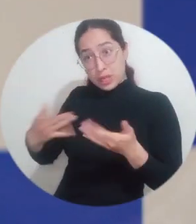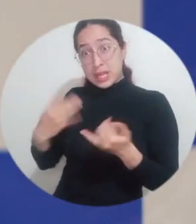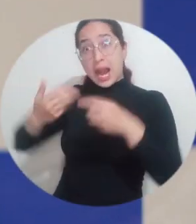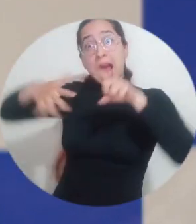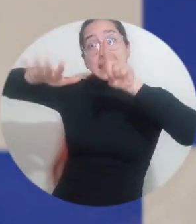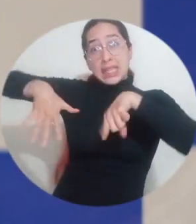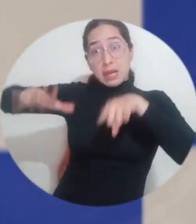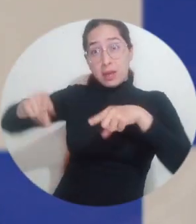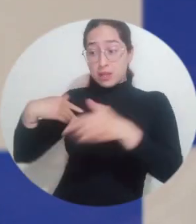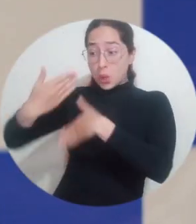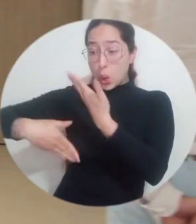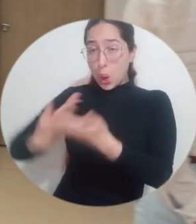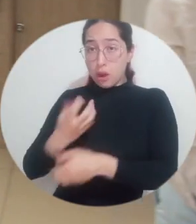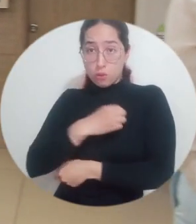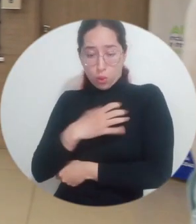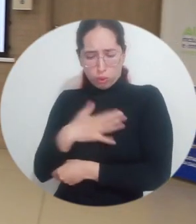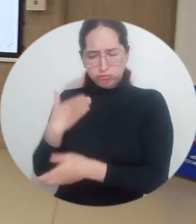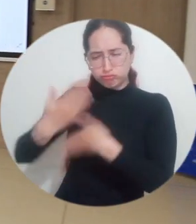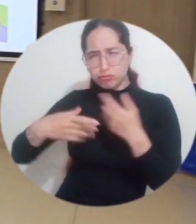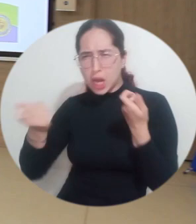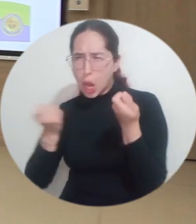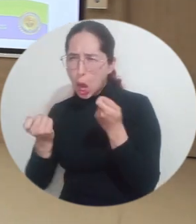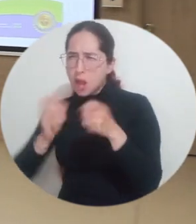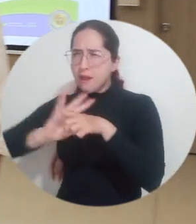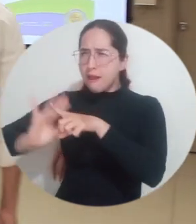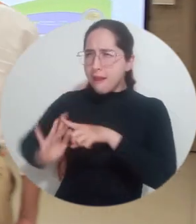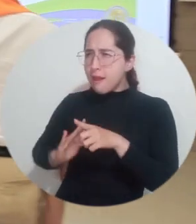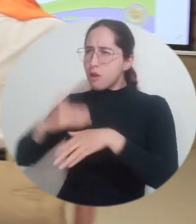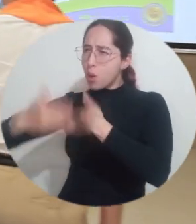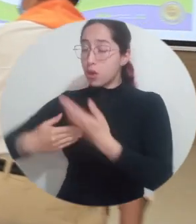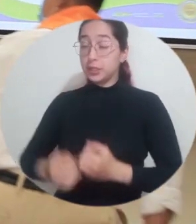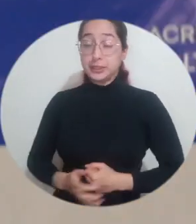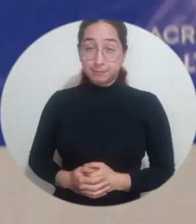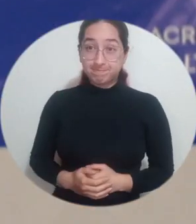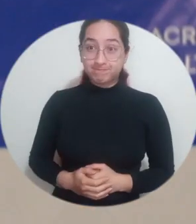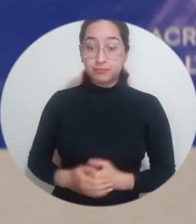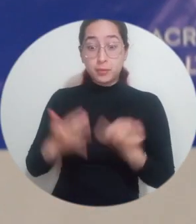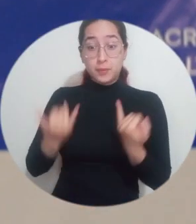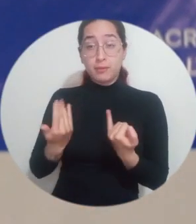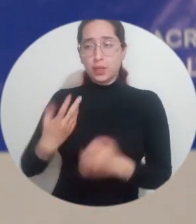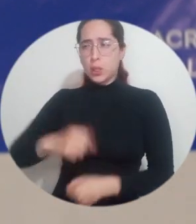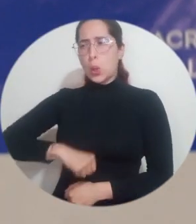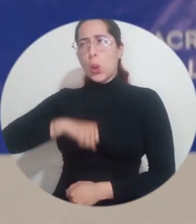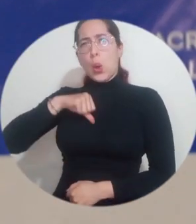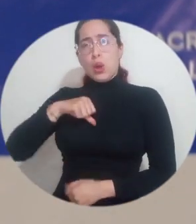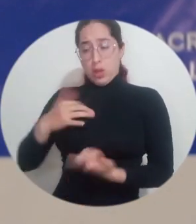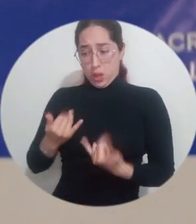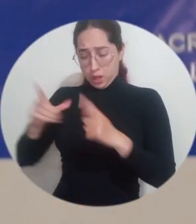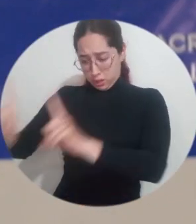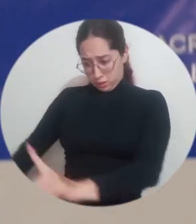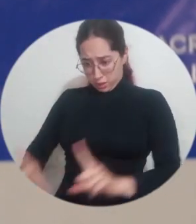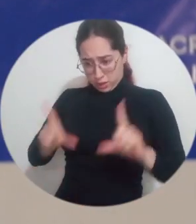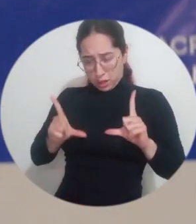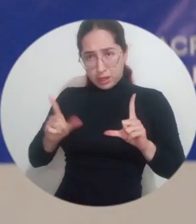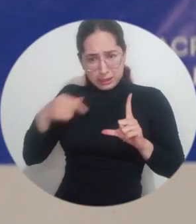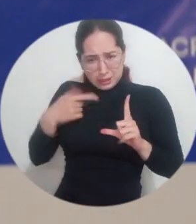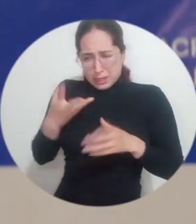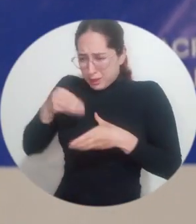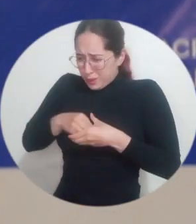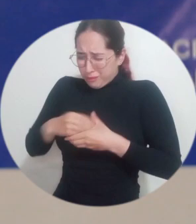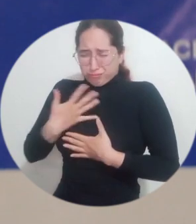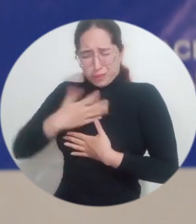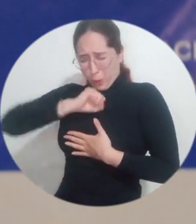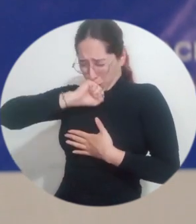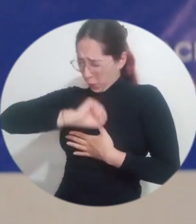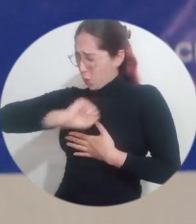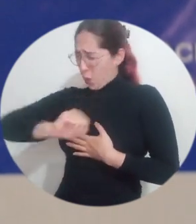logística y cadena de suministros aquí en la Universidad del Magdalena. Para mí es realmente un orgullo poder recibir hoy este título de, digamos, mi casa,